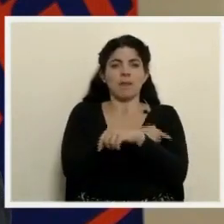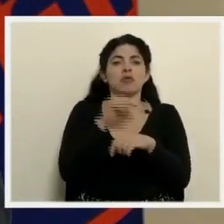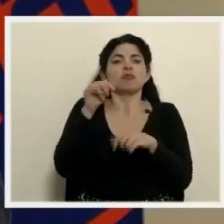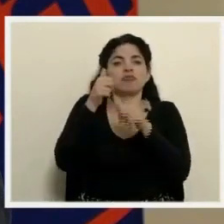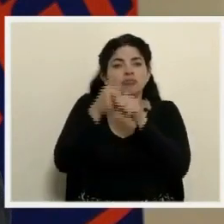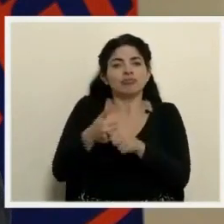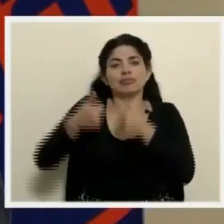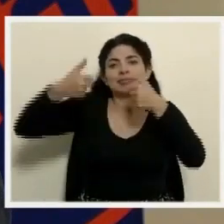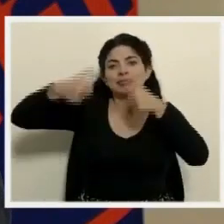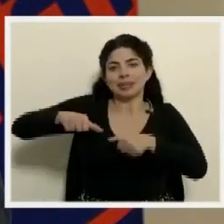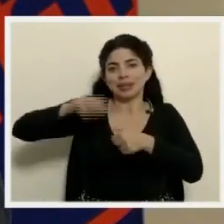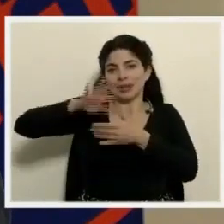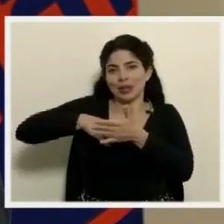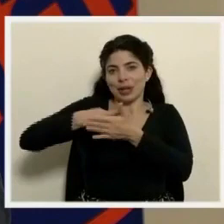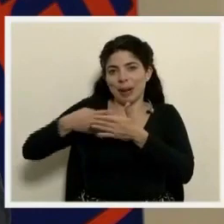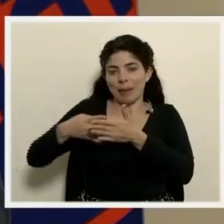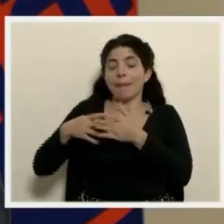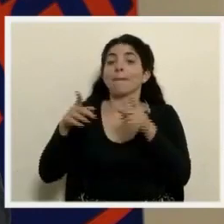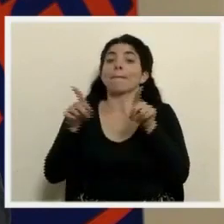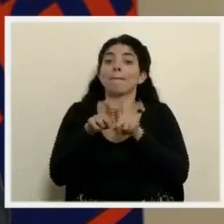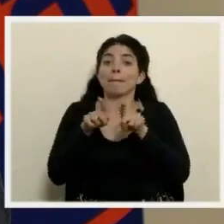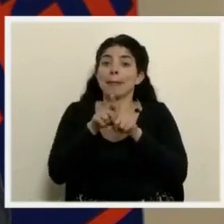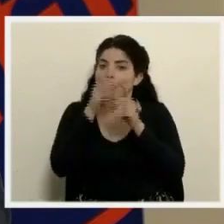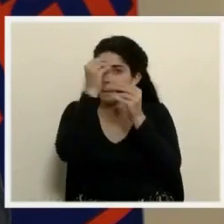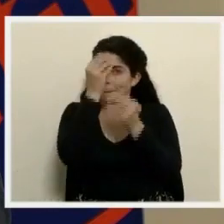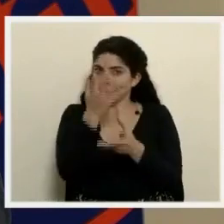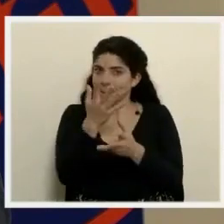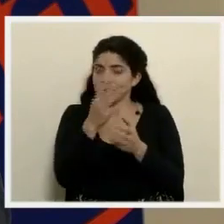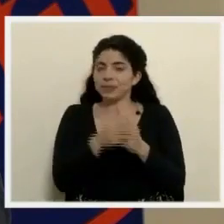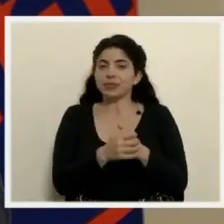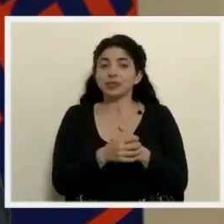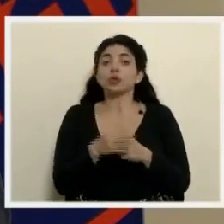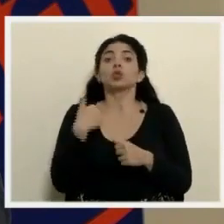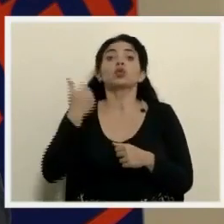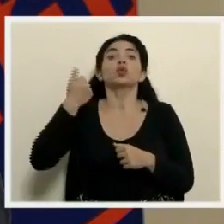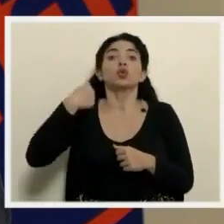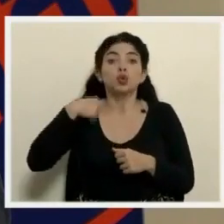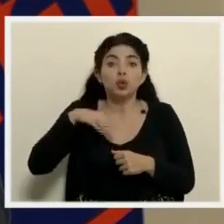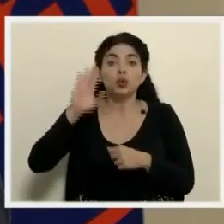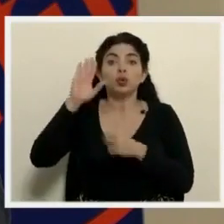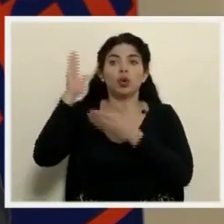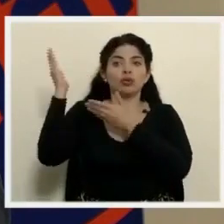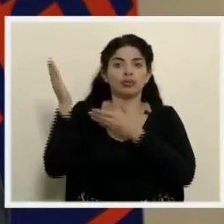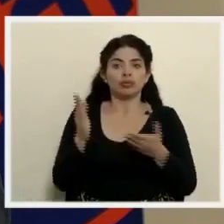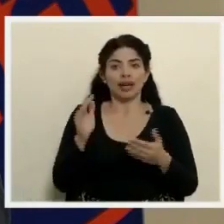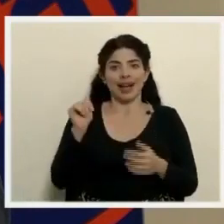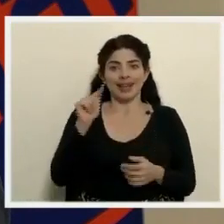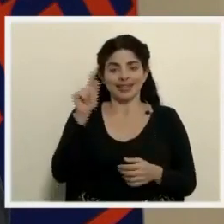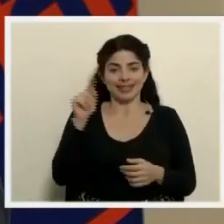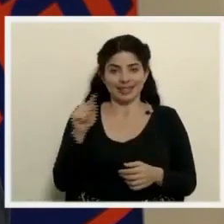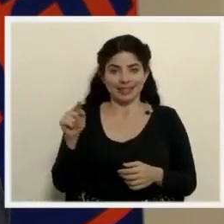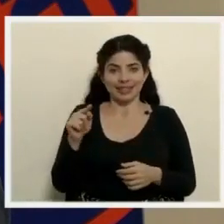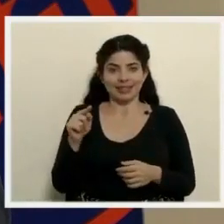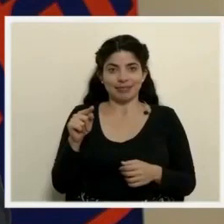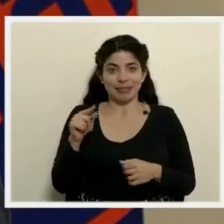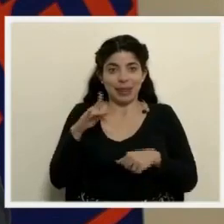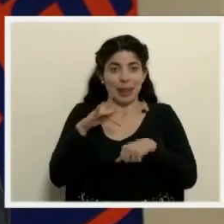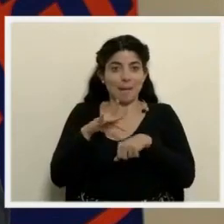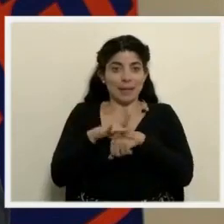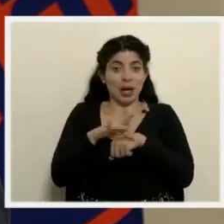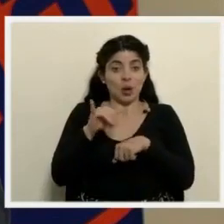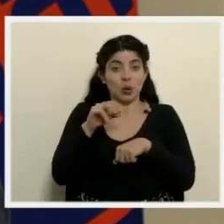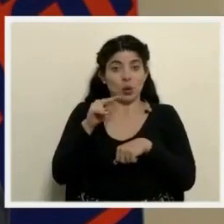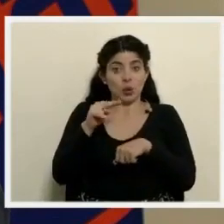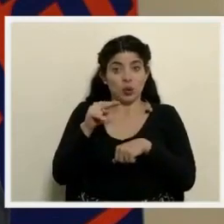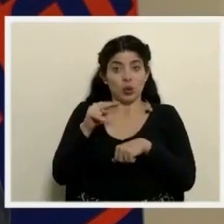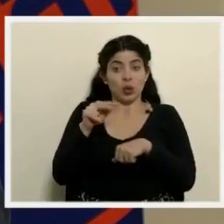pactado el cronograma. También mencionar que tuvimos el ingreso de AstraZeneca tempranamente en